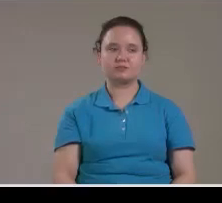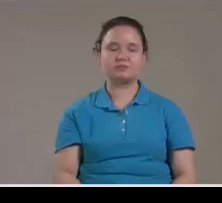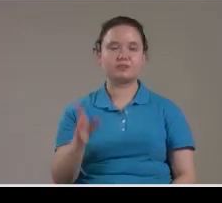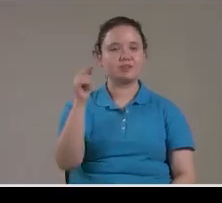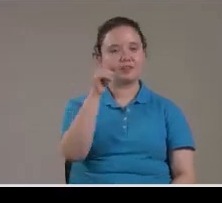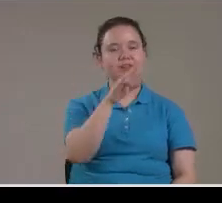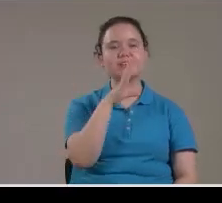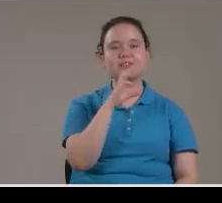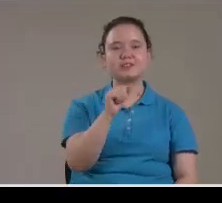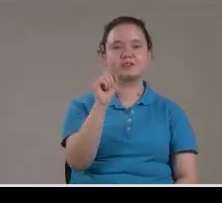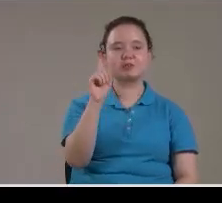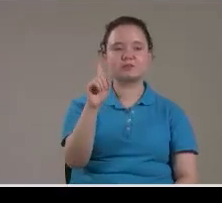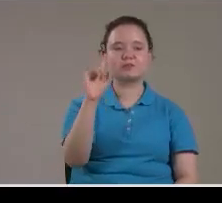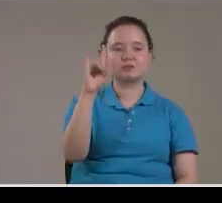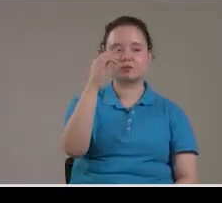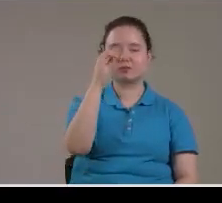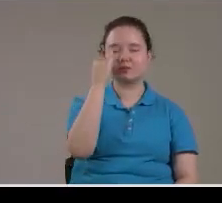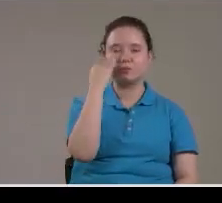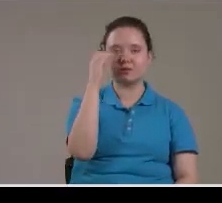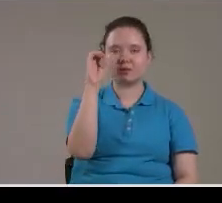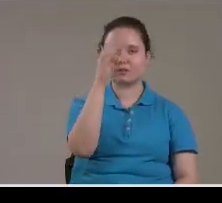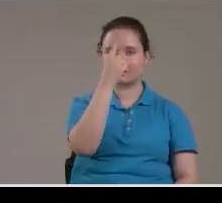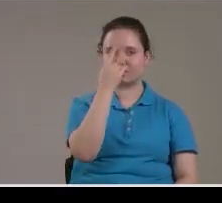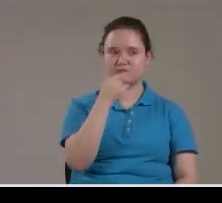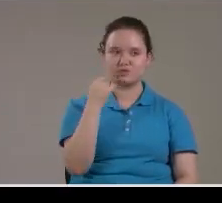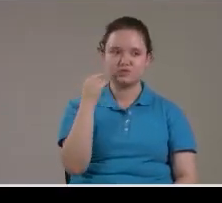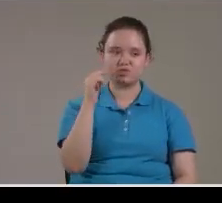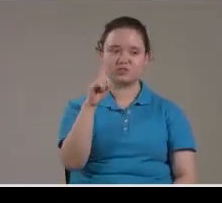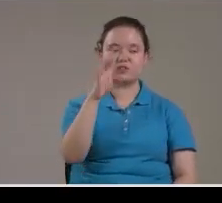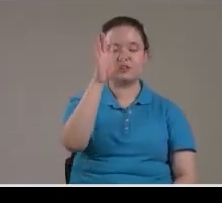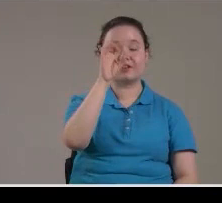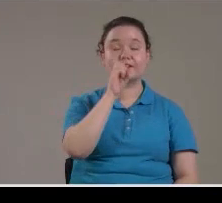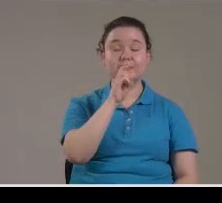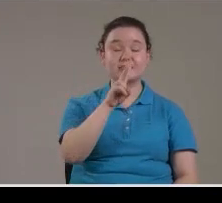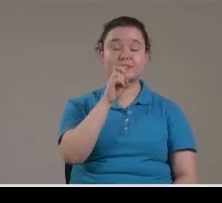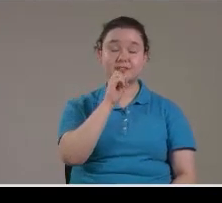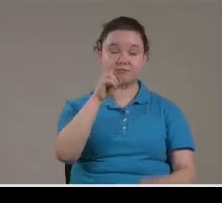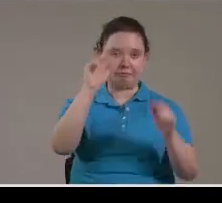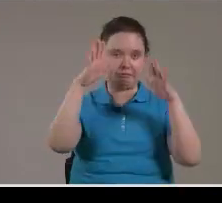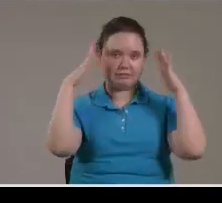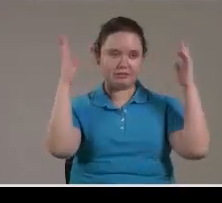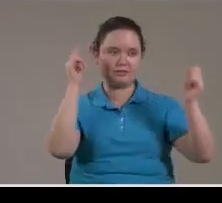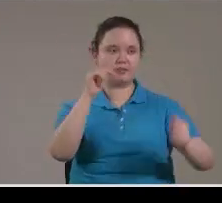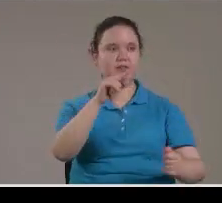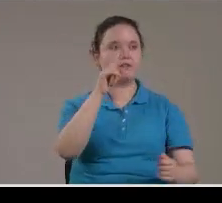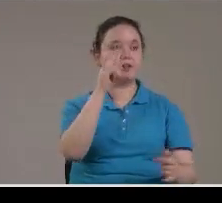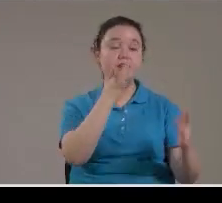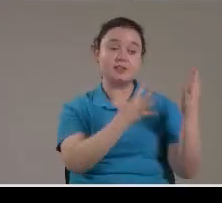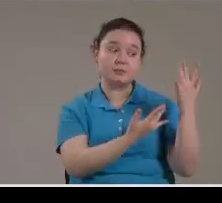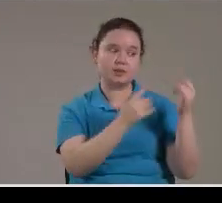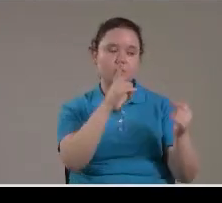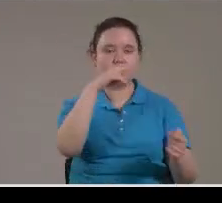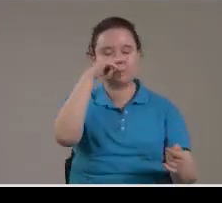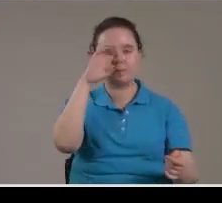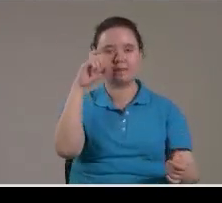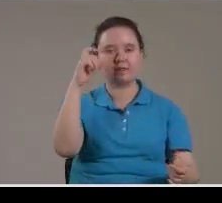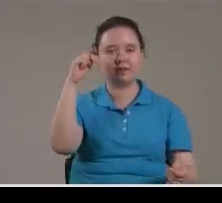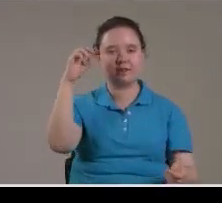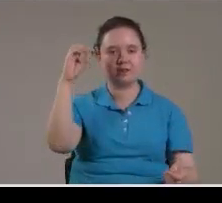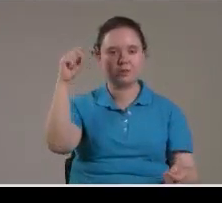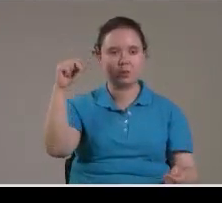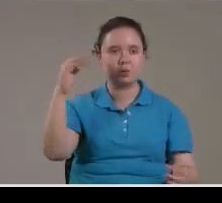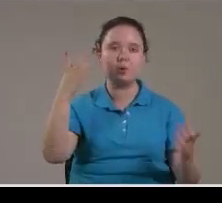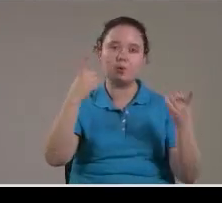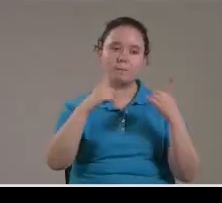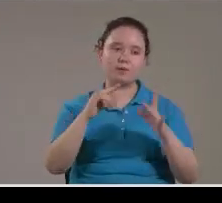Este es un huillos Es decir La serpiente estaba buscando El dragón estaba esperando Un tecnón Pero fue dado a luz